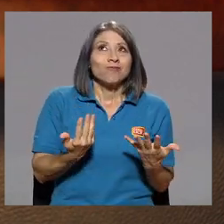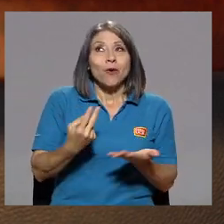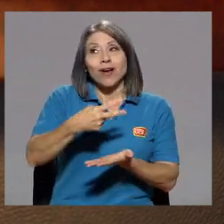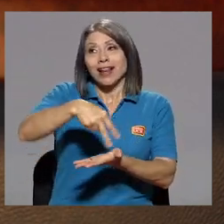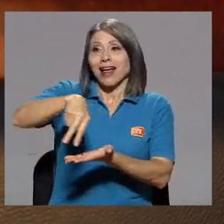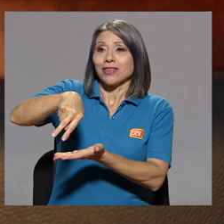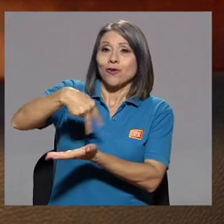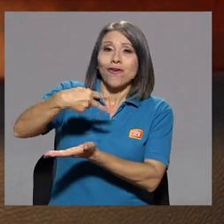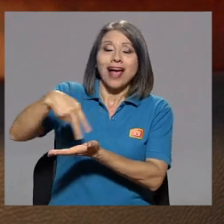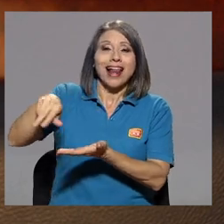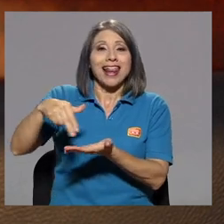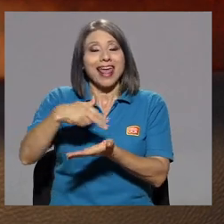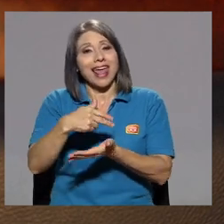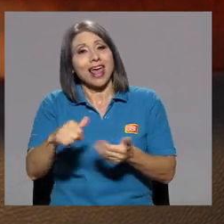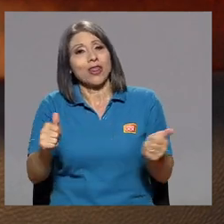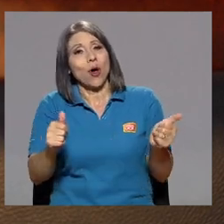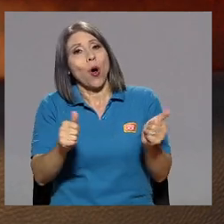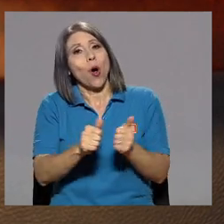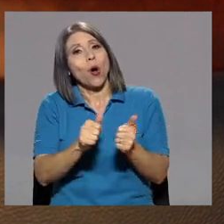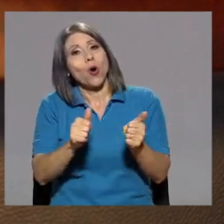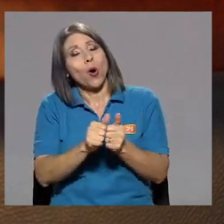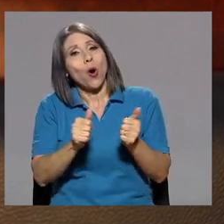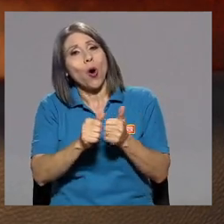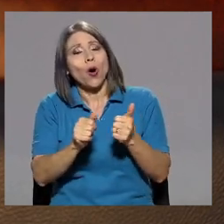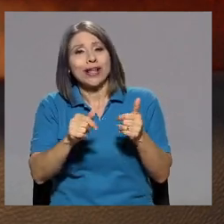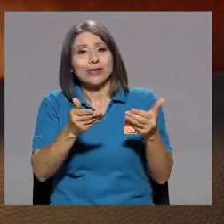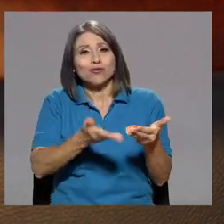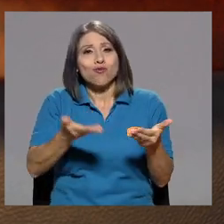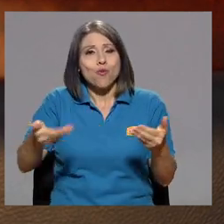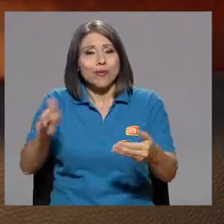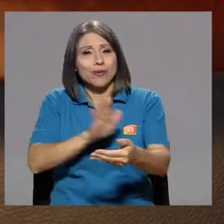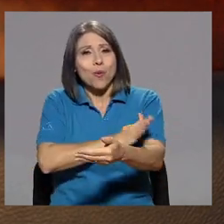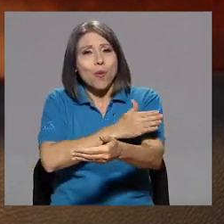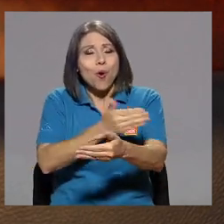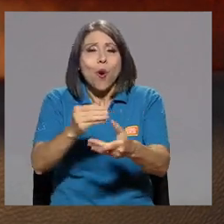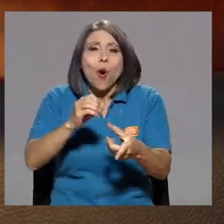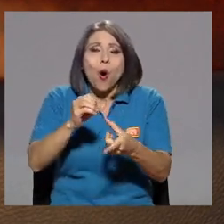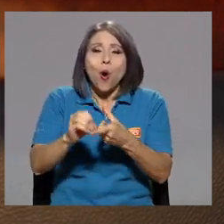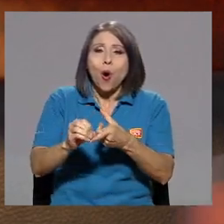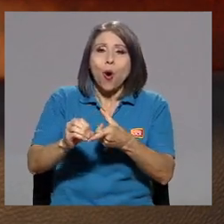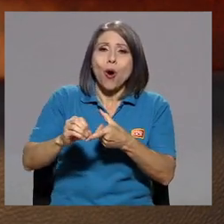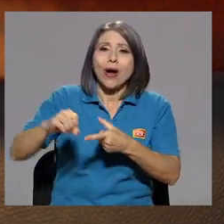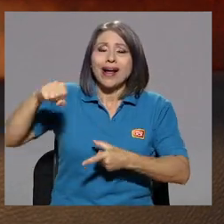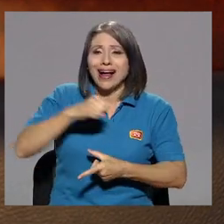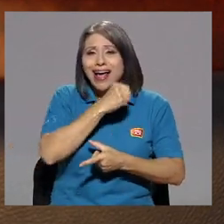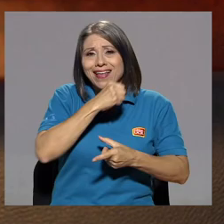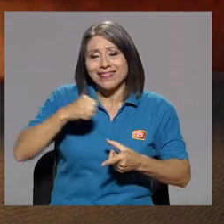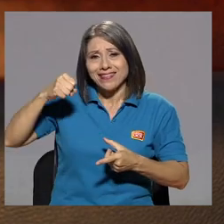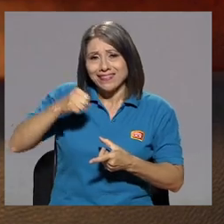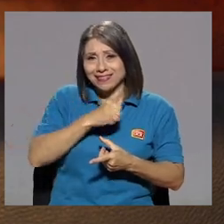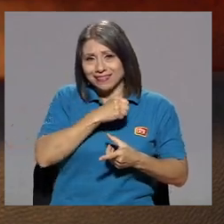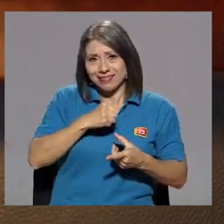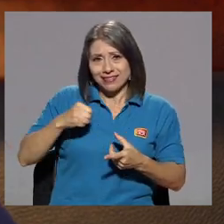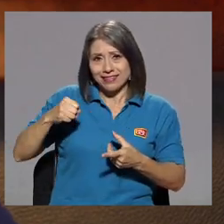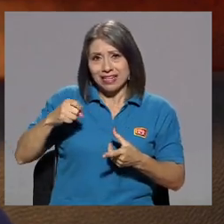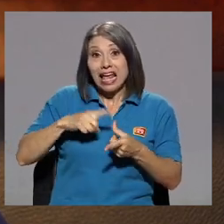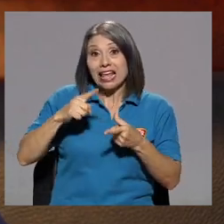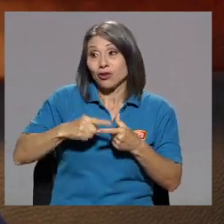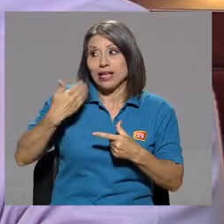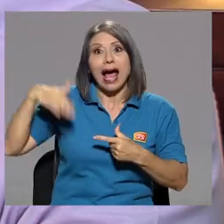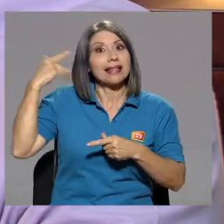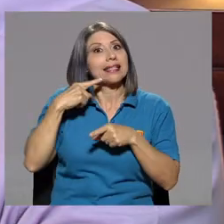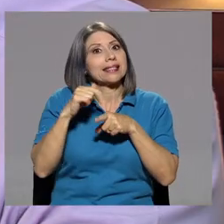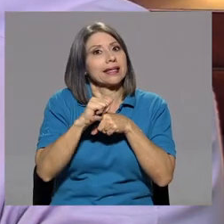bailando ballet o con la lira o cantando. Entonces, los ejercicios, como antes se decía, no eran exámenes,